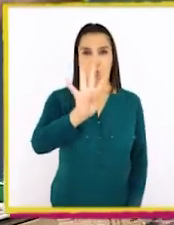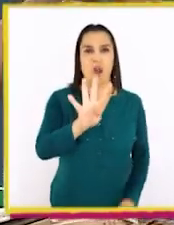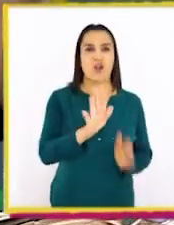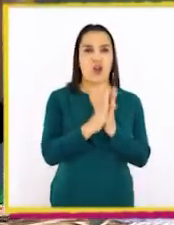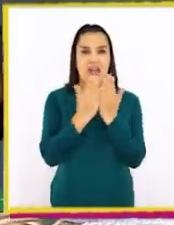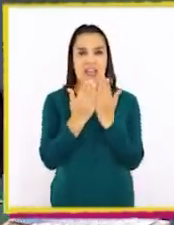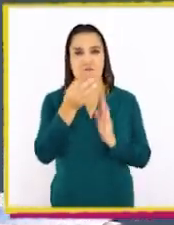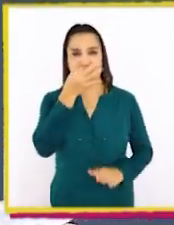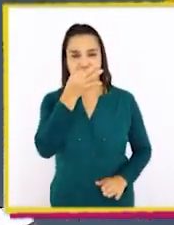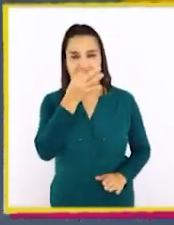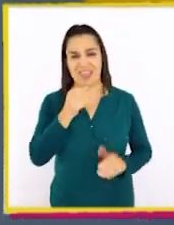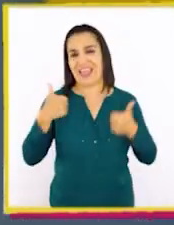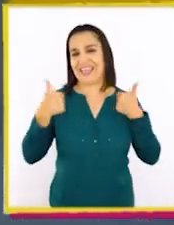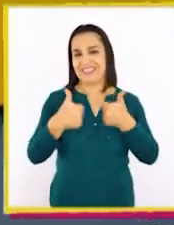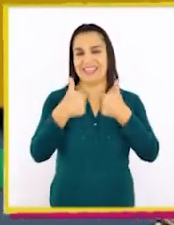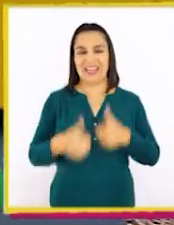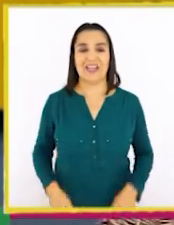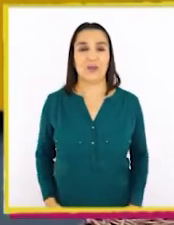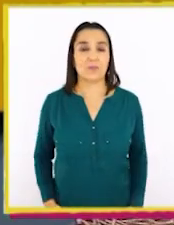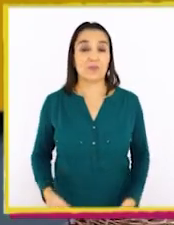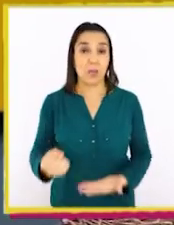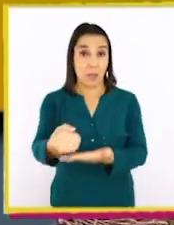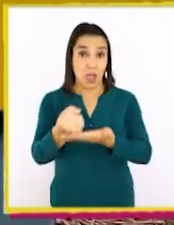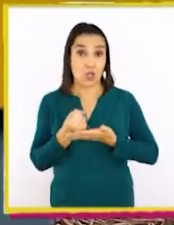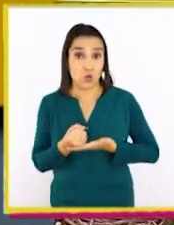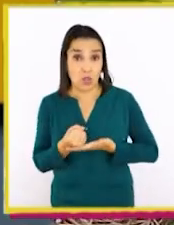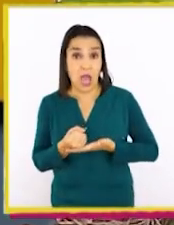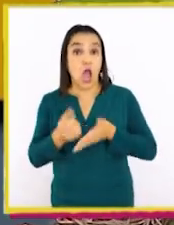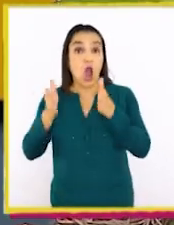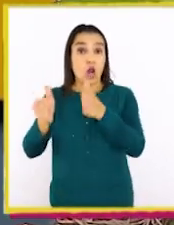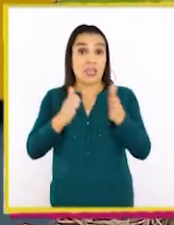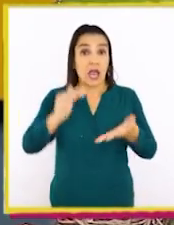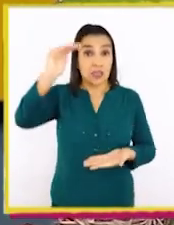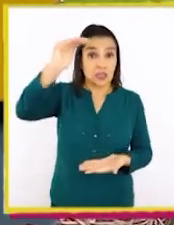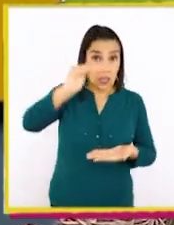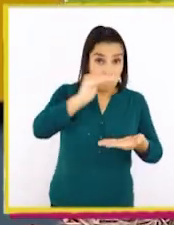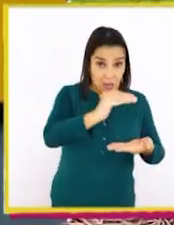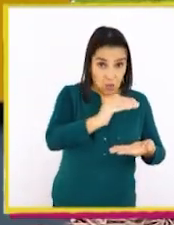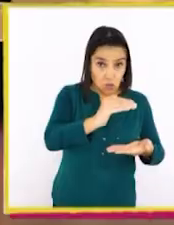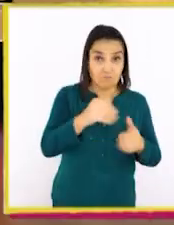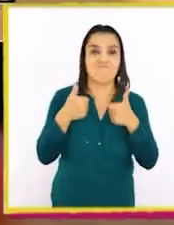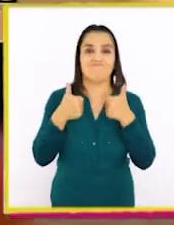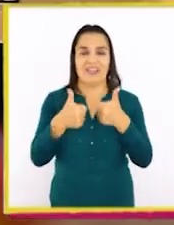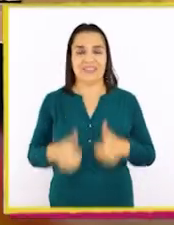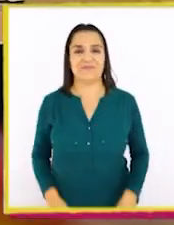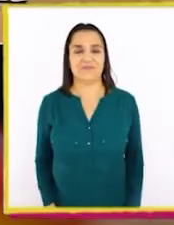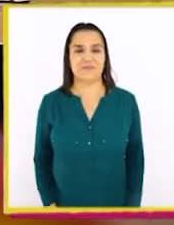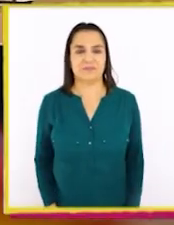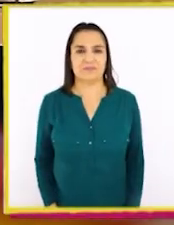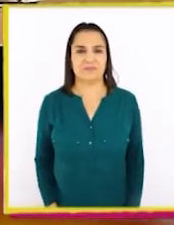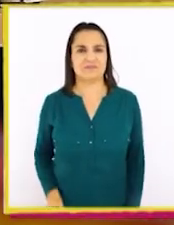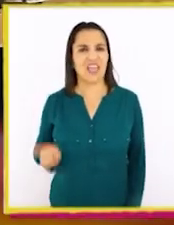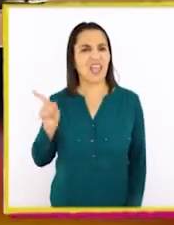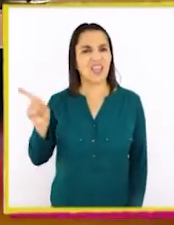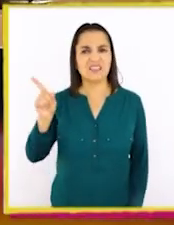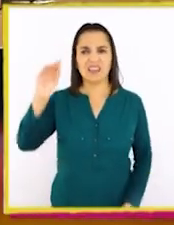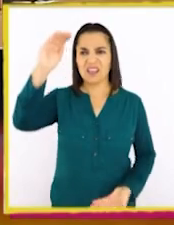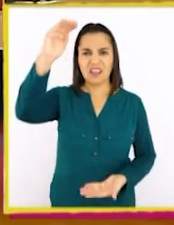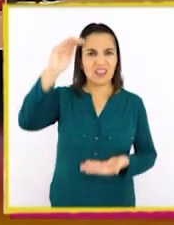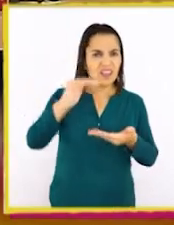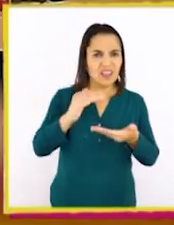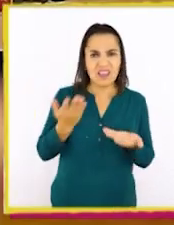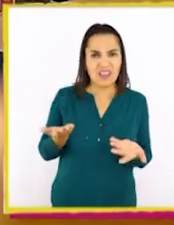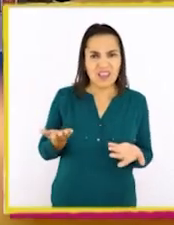verdes. ¡Son geniales! ¿Me ayudan a organizarlos por tamaño? ¡Genial! ¿De qué tamaño es este?